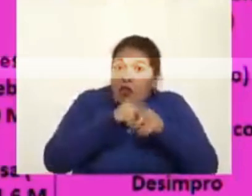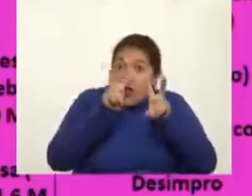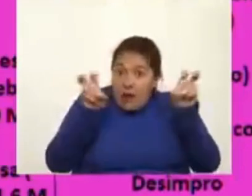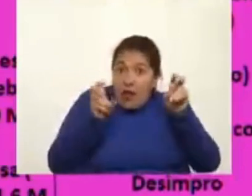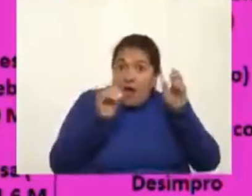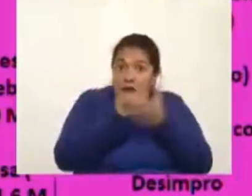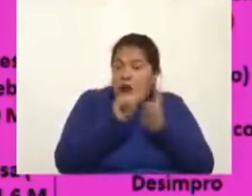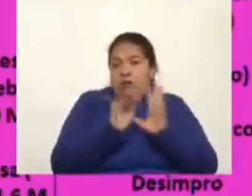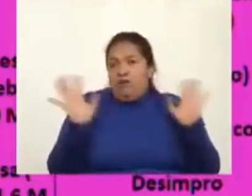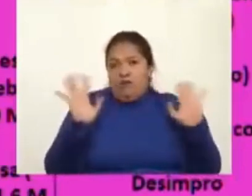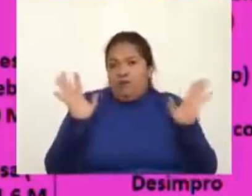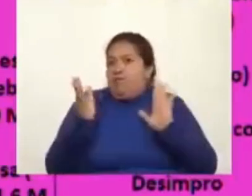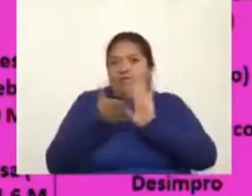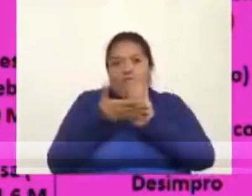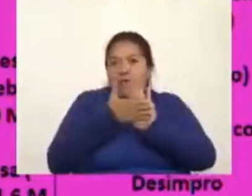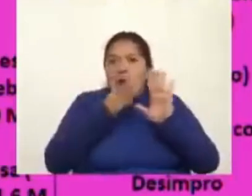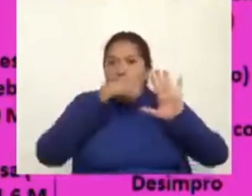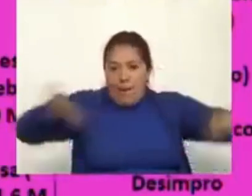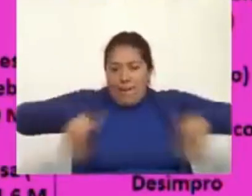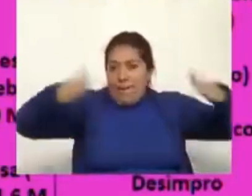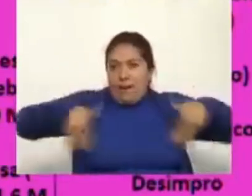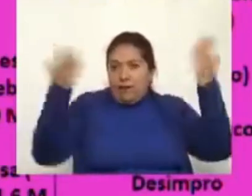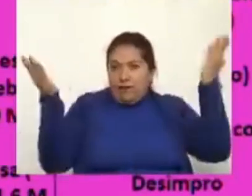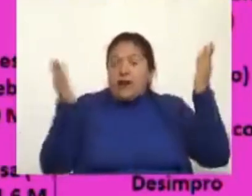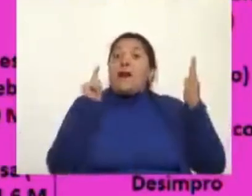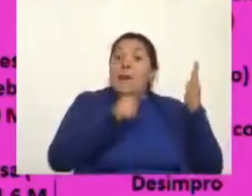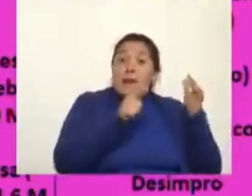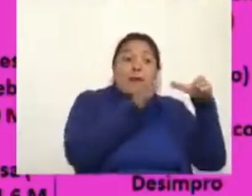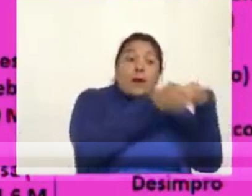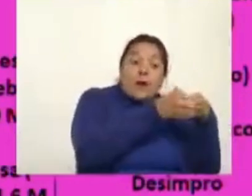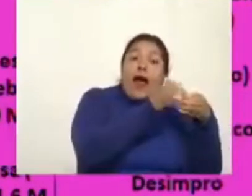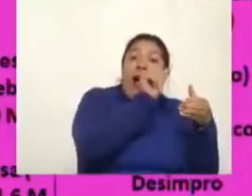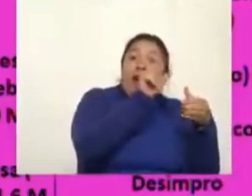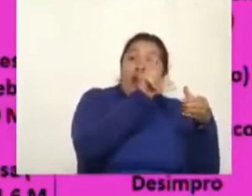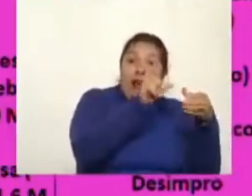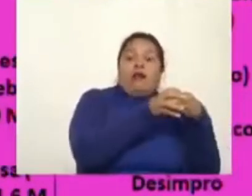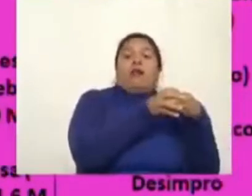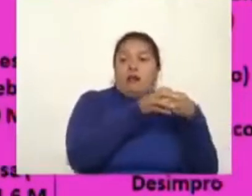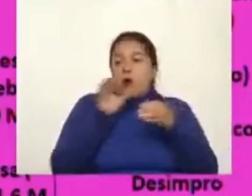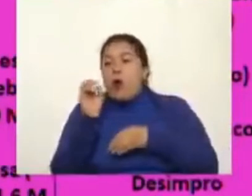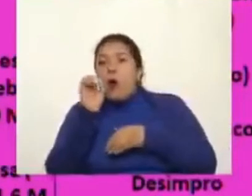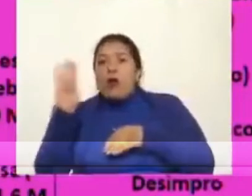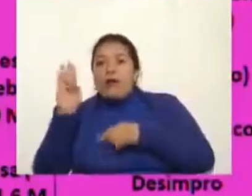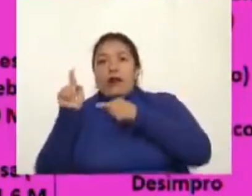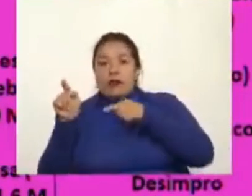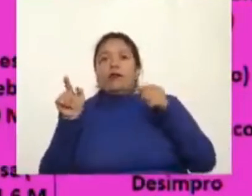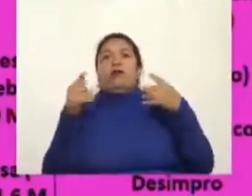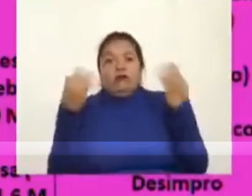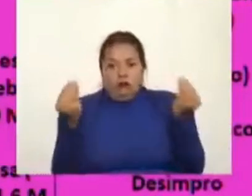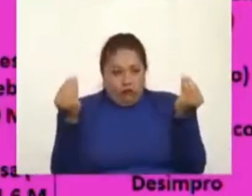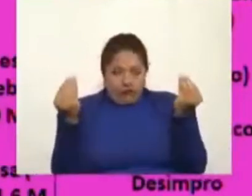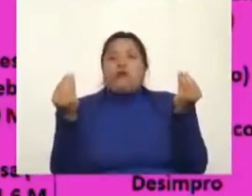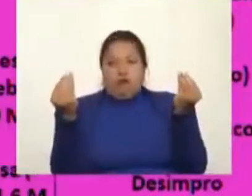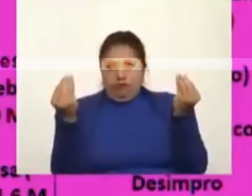tema, pero sí desde el principio el Grupo Aval y Odebrecht, desde el